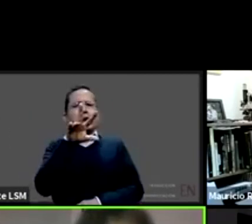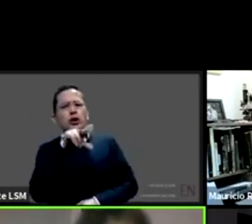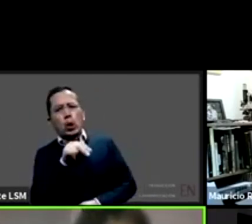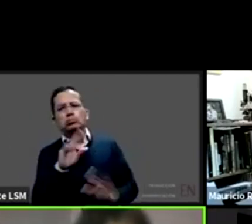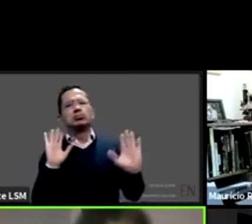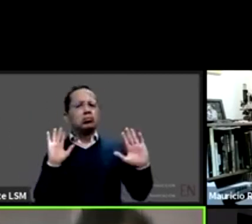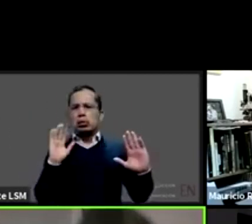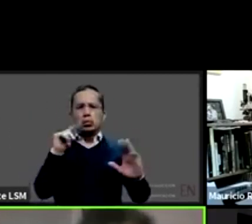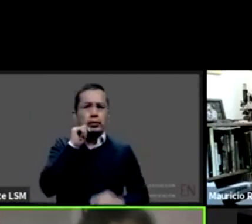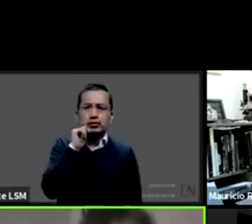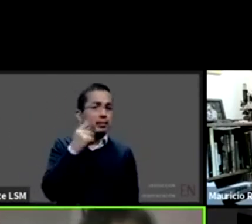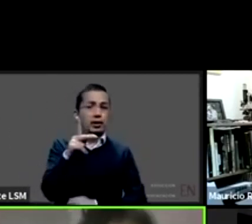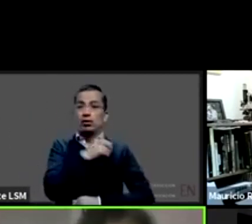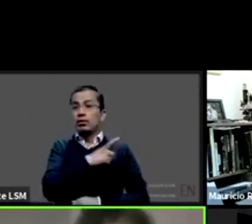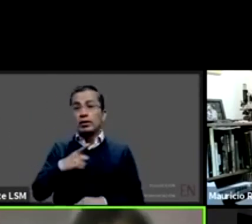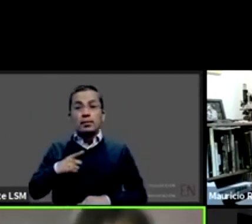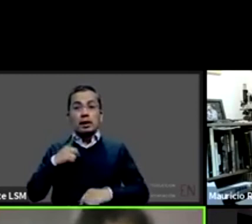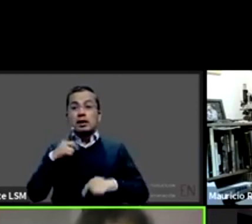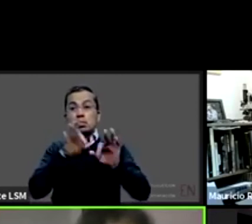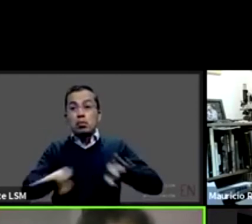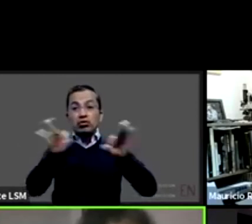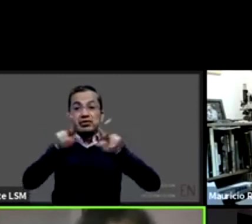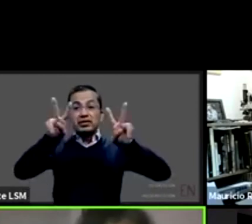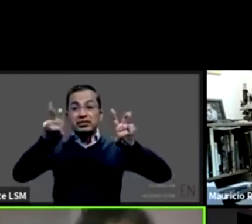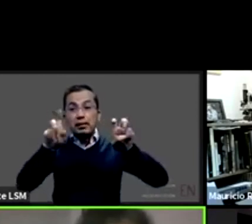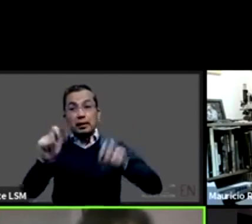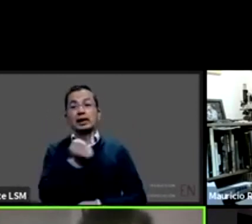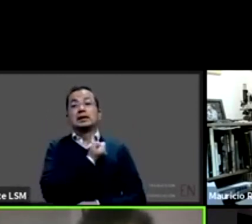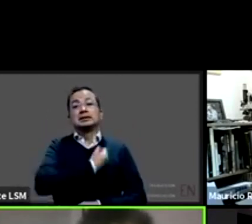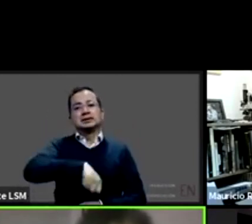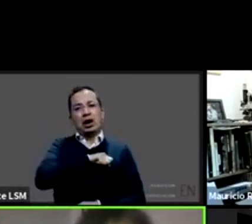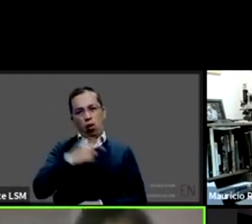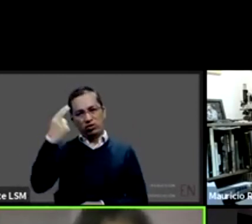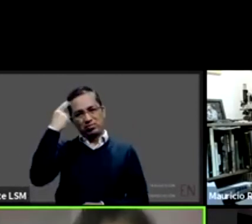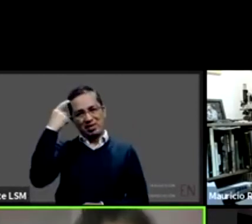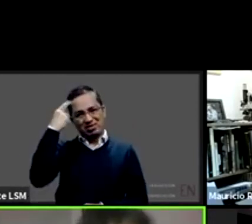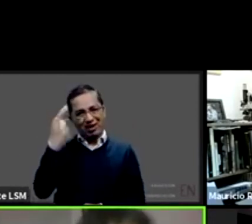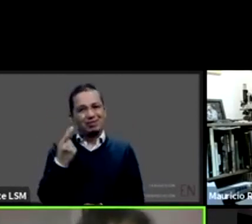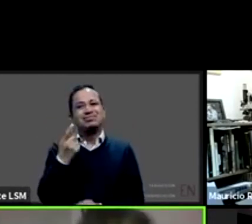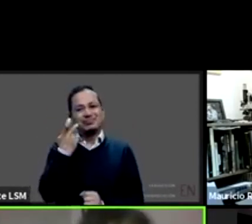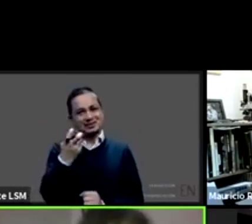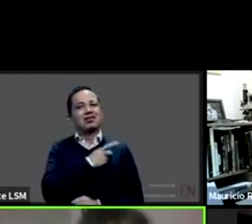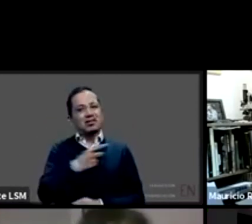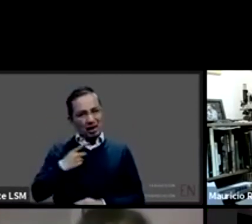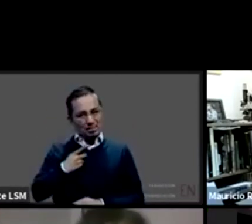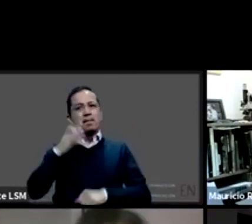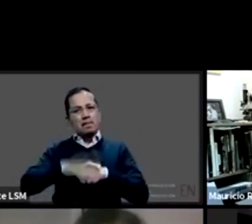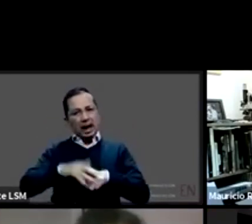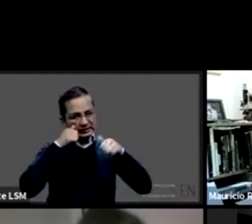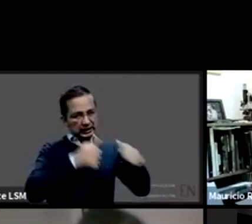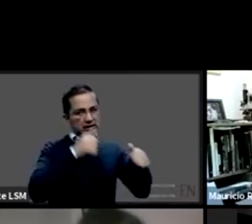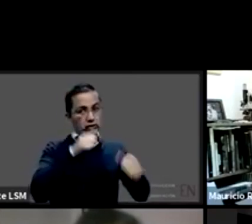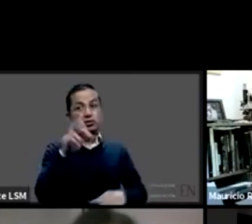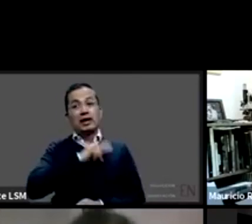¿no? y ahí este tenemos que actuar de una manera mucho muy rápida claro Nacheli